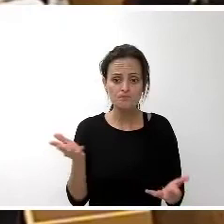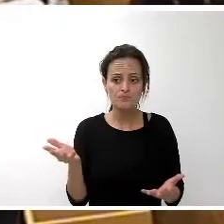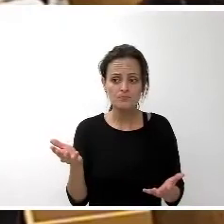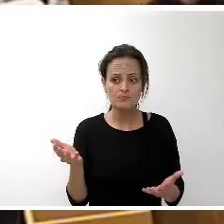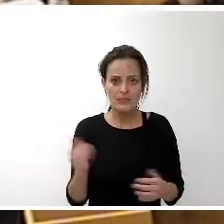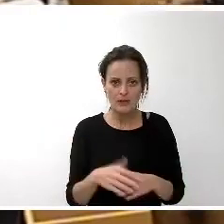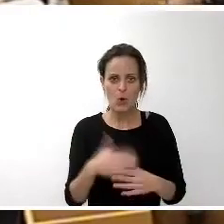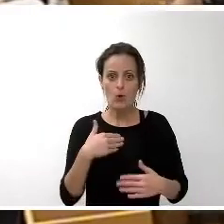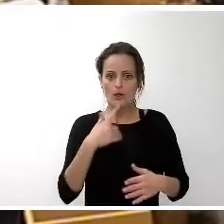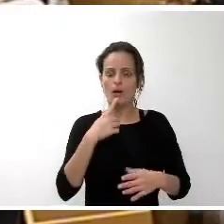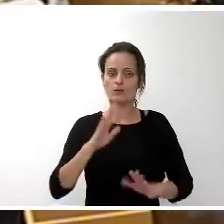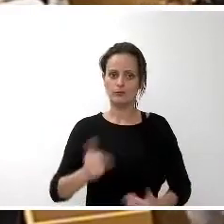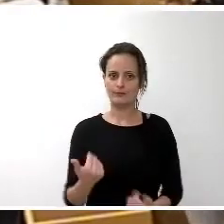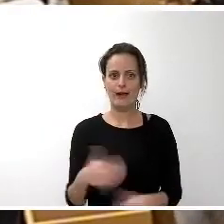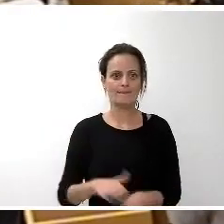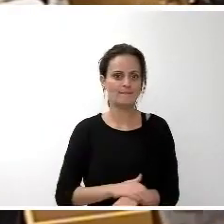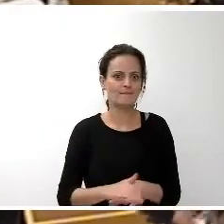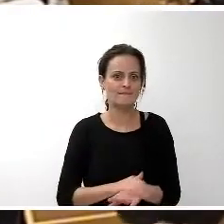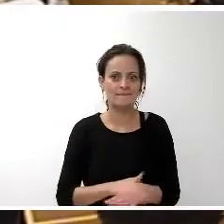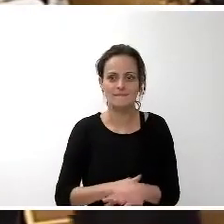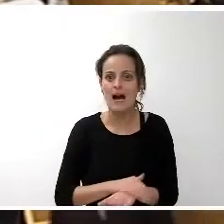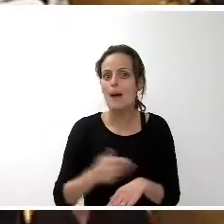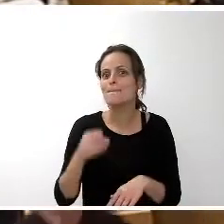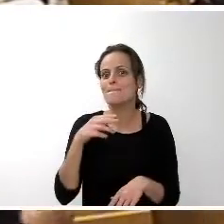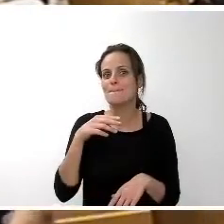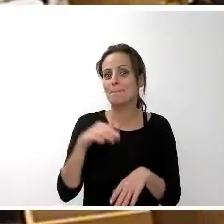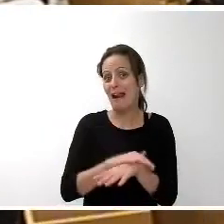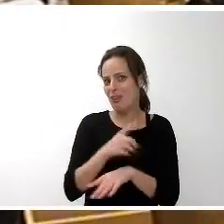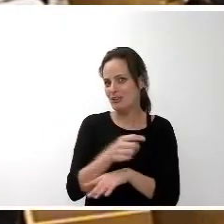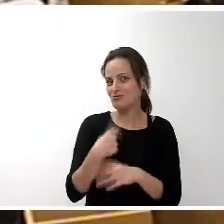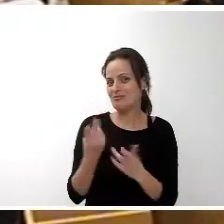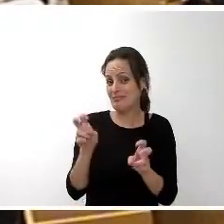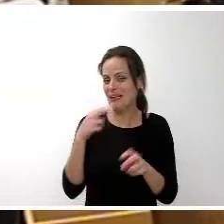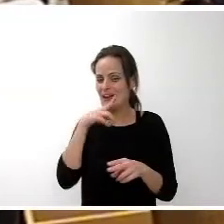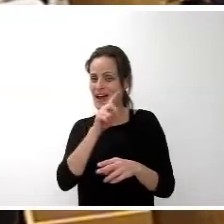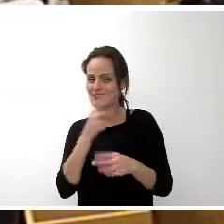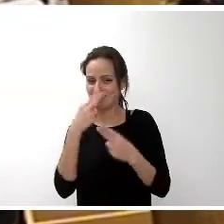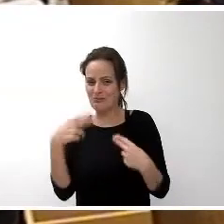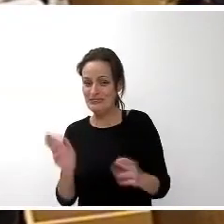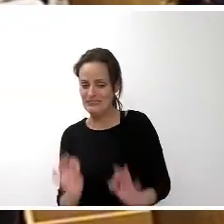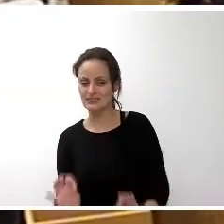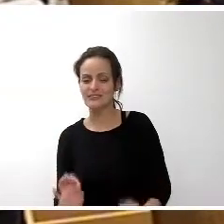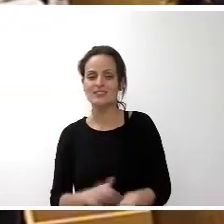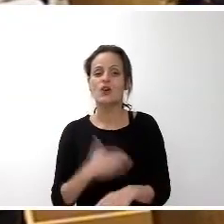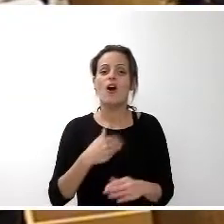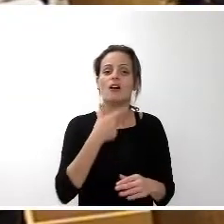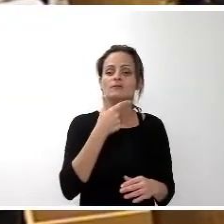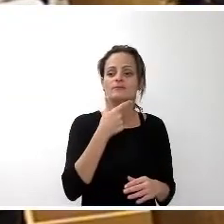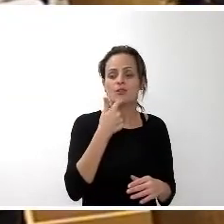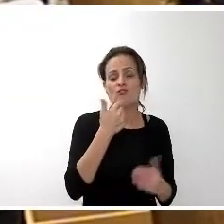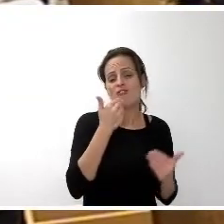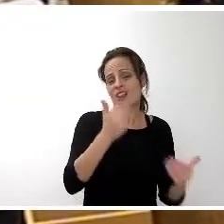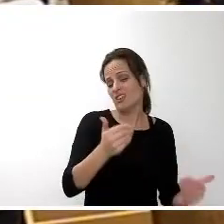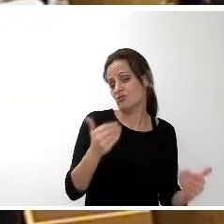facilito los nervios desde luego esto de hablar en público felicito a la corporación por haber cumplido con